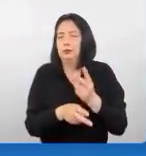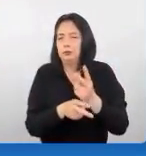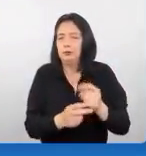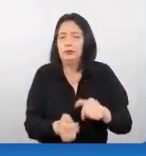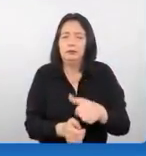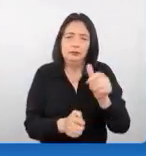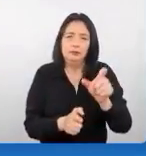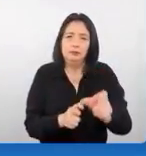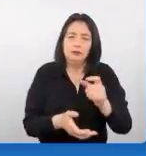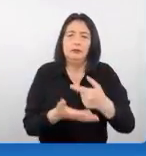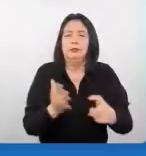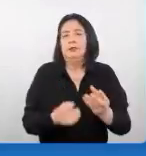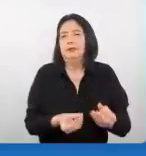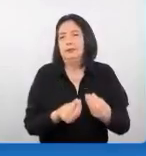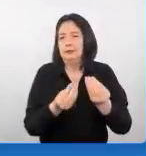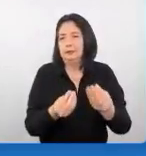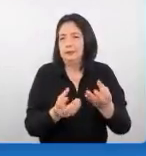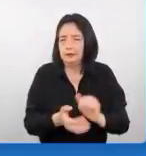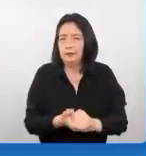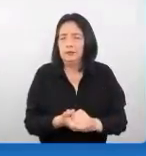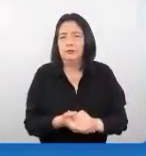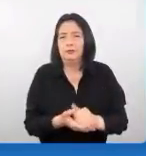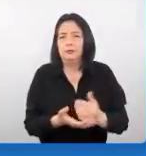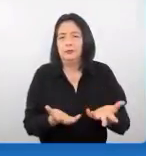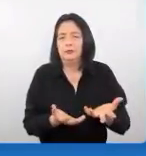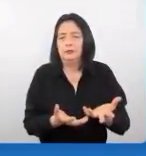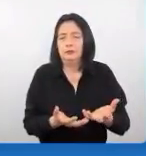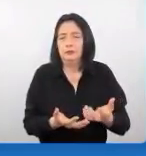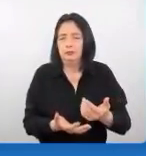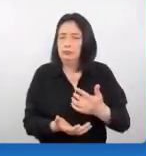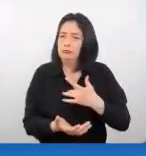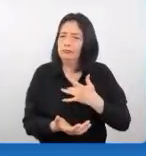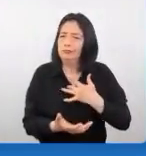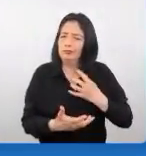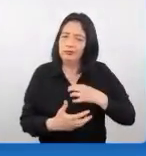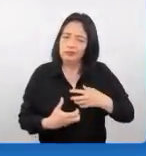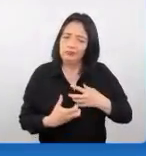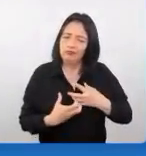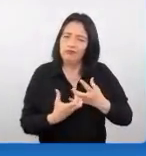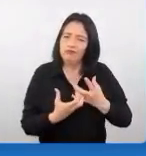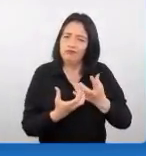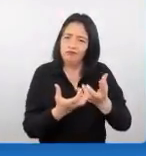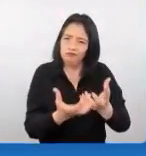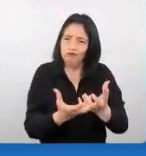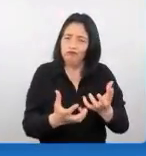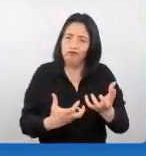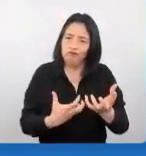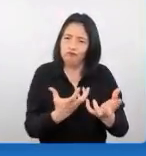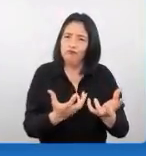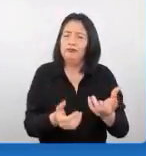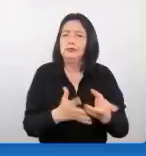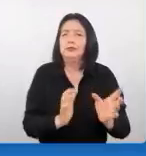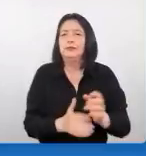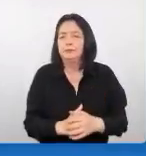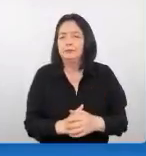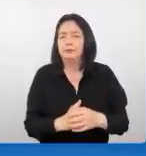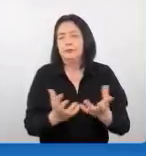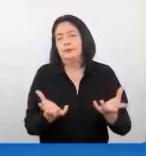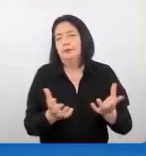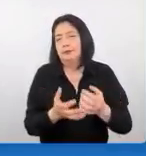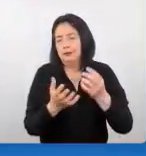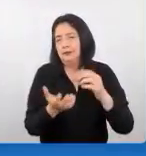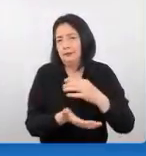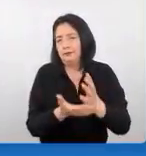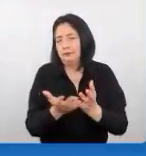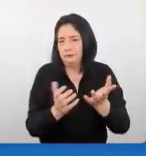persona que le estás entregando desde adentro cierto cierto elemento que formaría